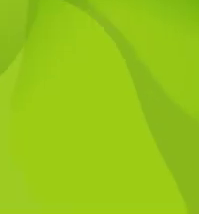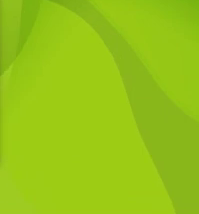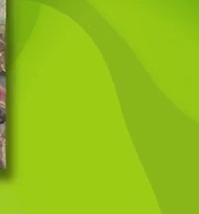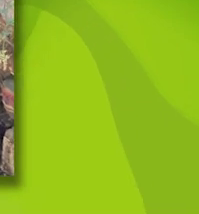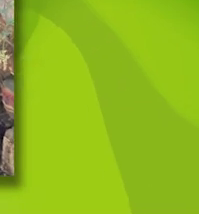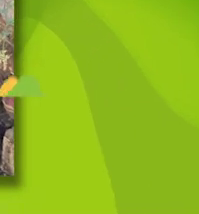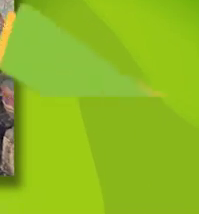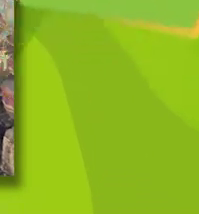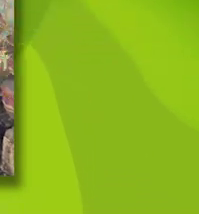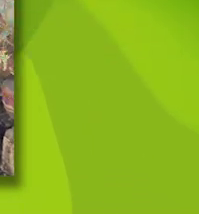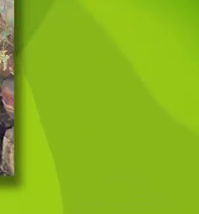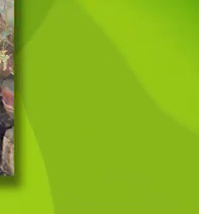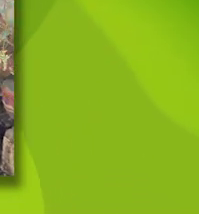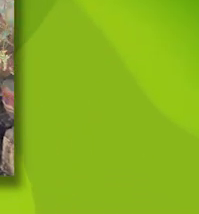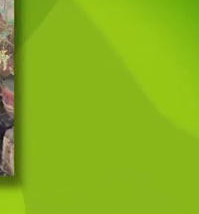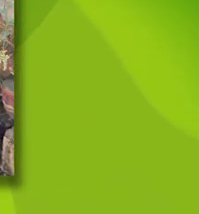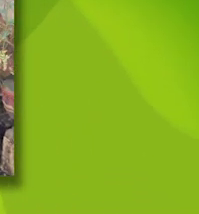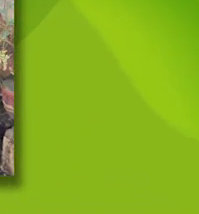¡Oh!